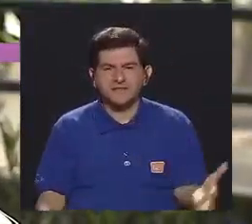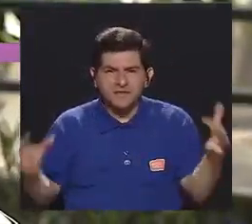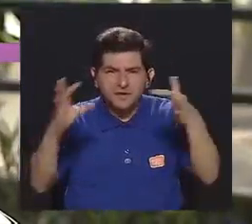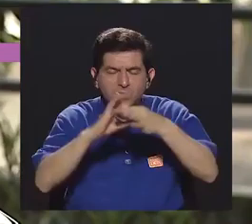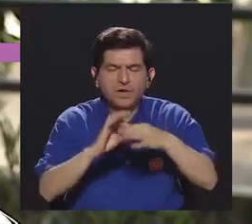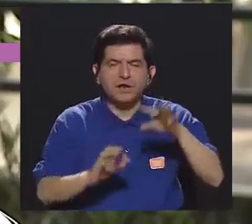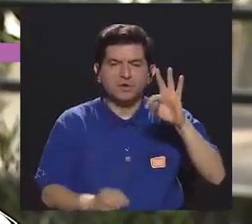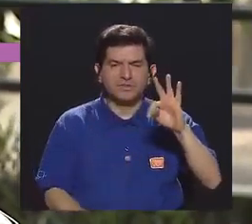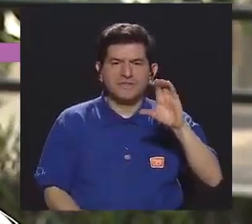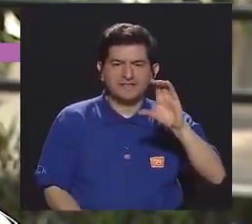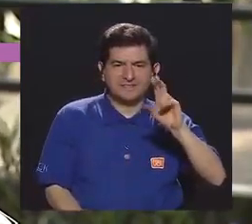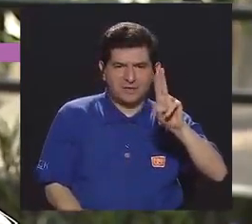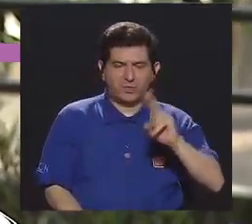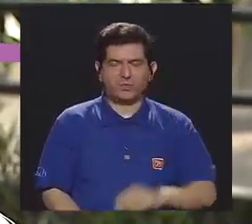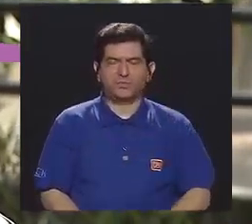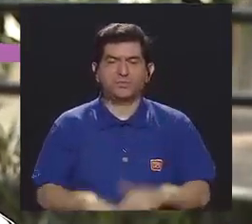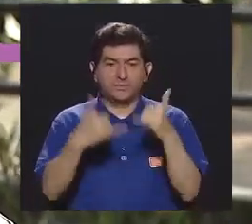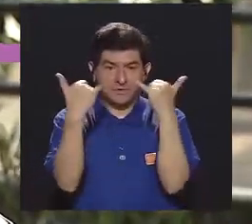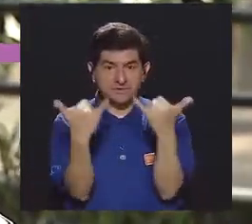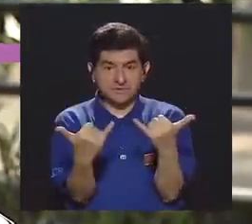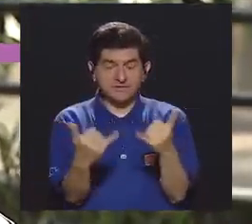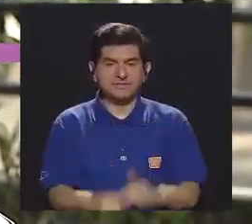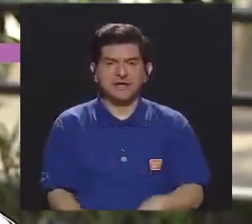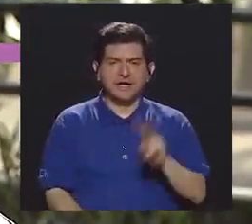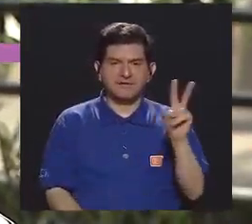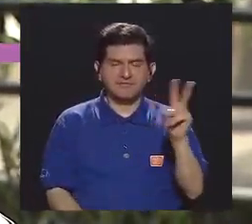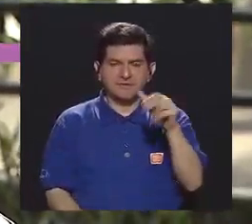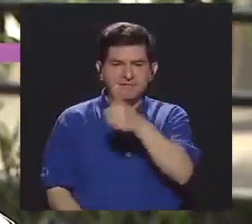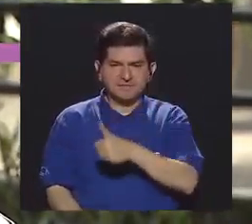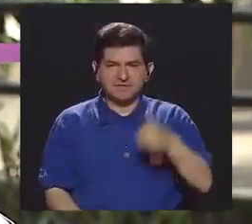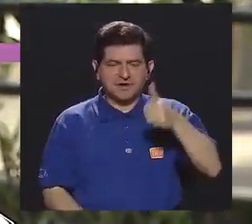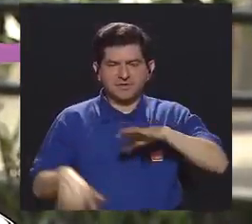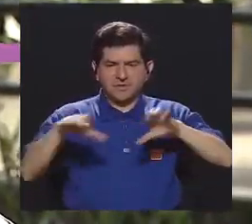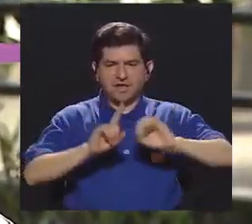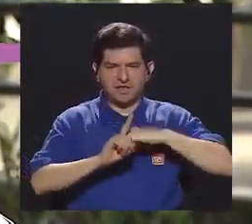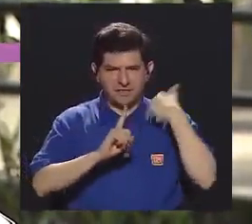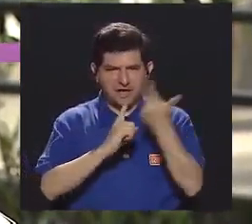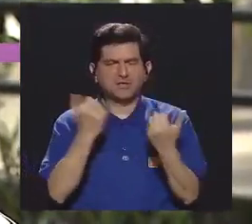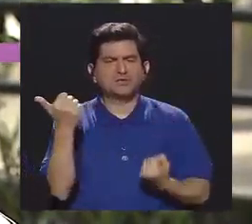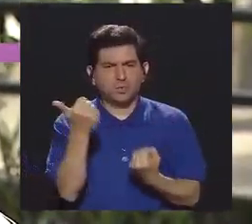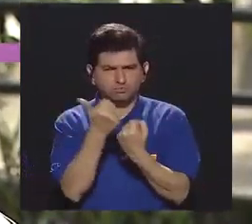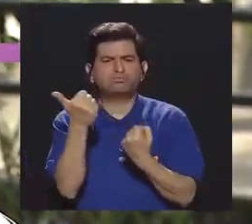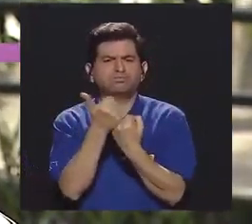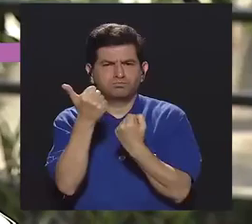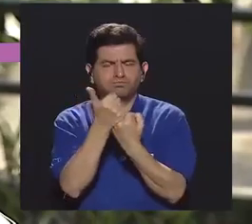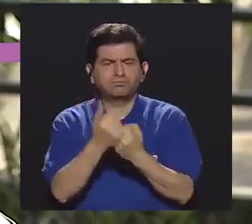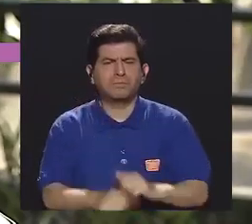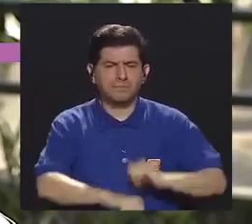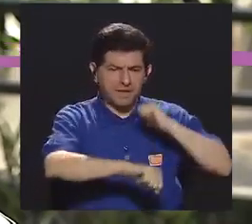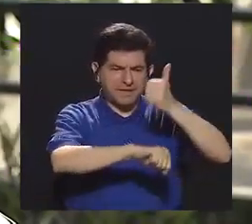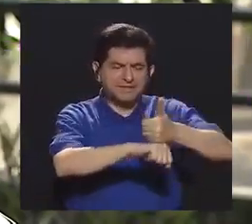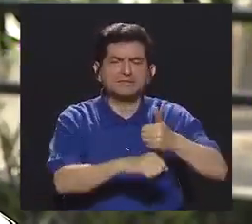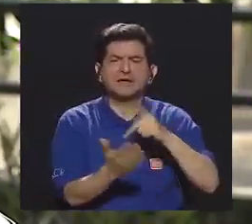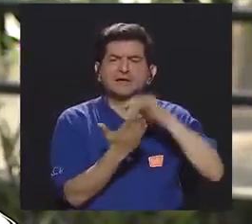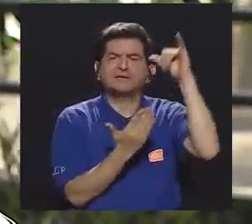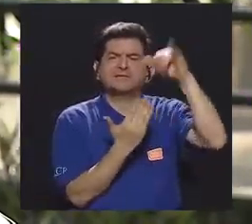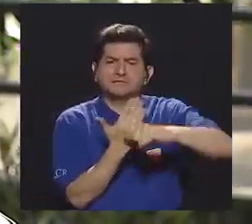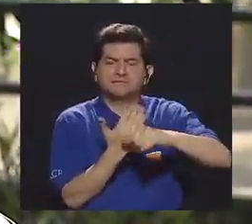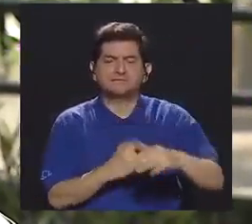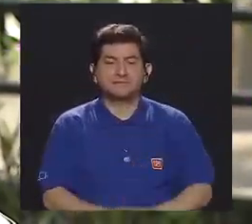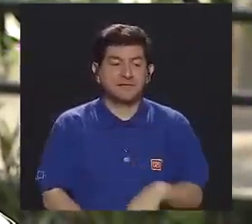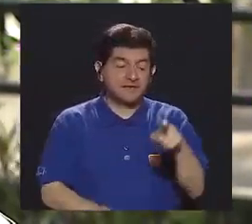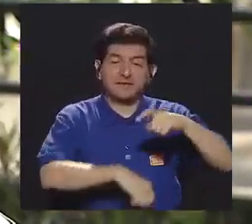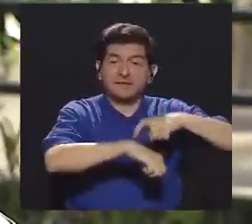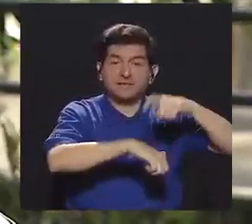idear, articularlo mediante un TCU, en eso ya la Vicerrectoría de Extensión Social nos dio muchísimo apoyo para formular el